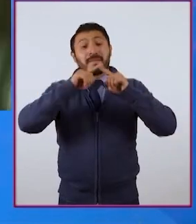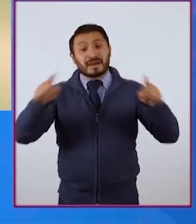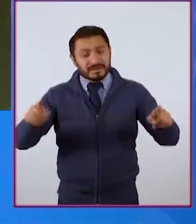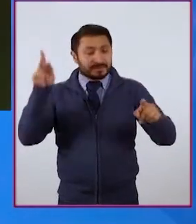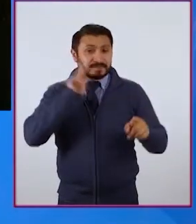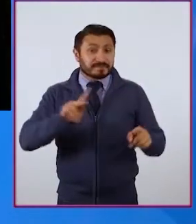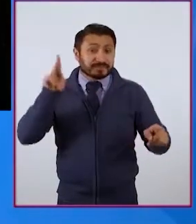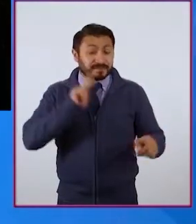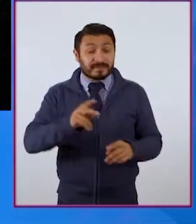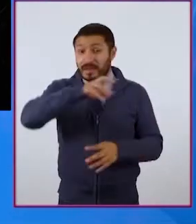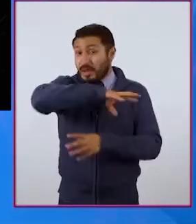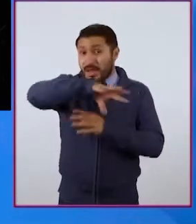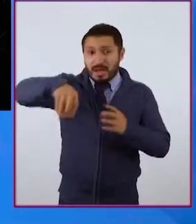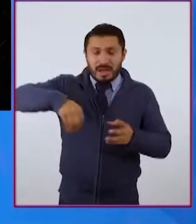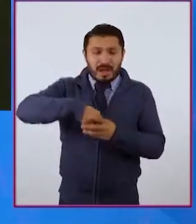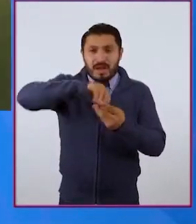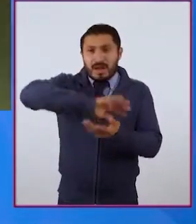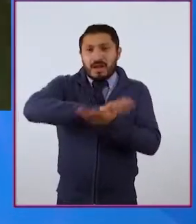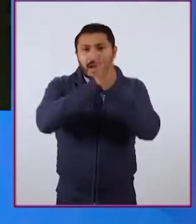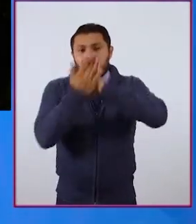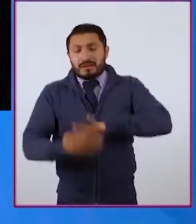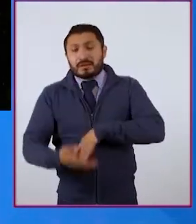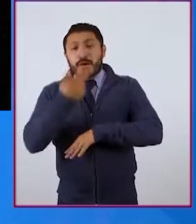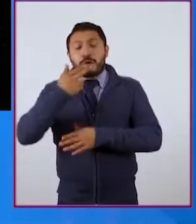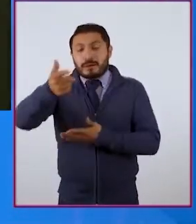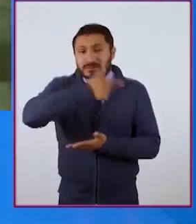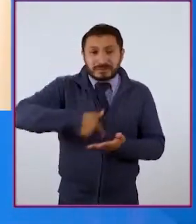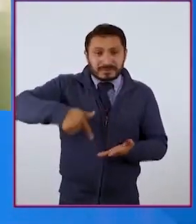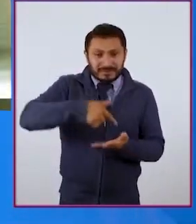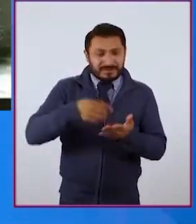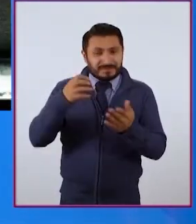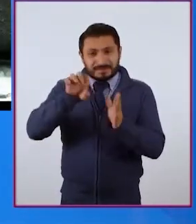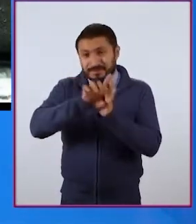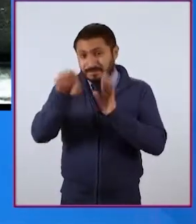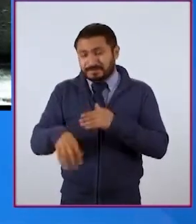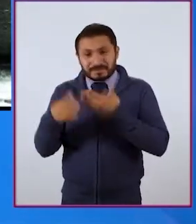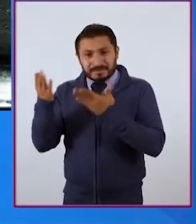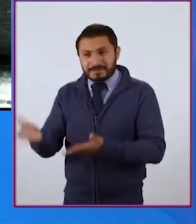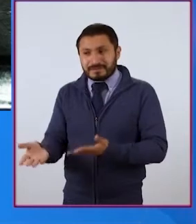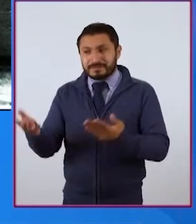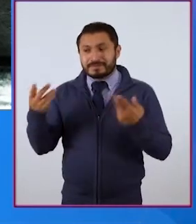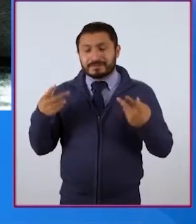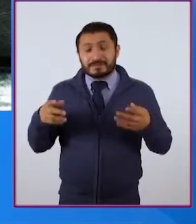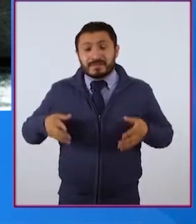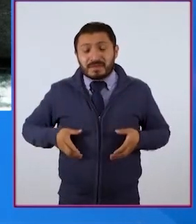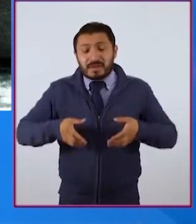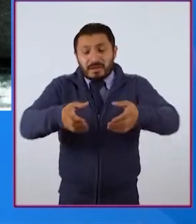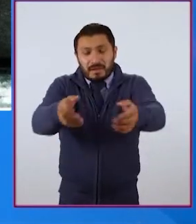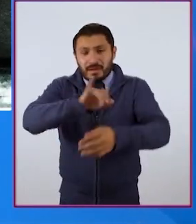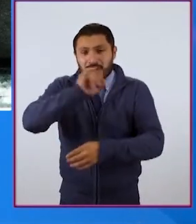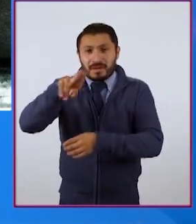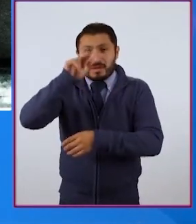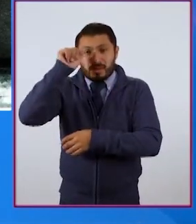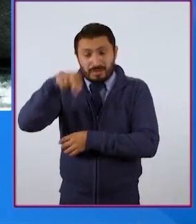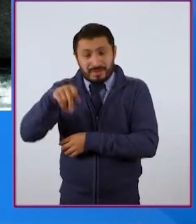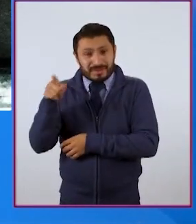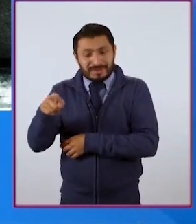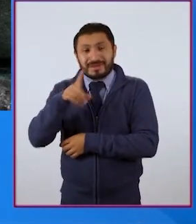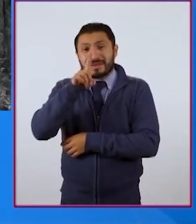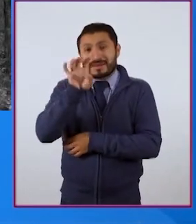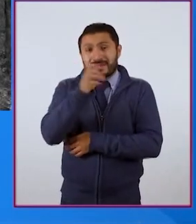Todo ello se traduce en los usos del espacio, como aquí, al transitar la calzada Juan de Dios Pesa,